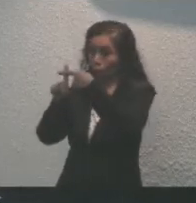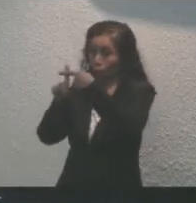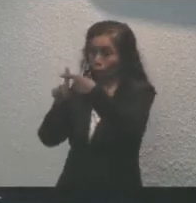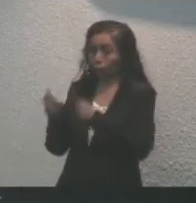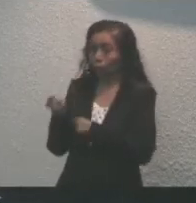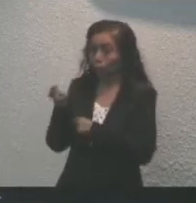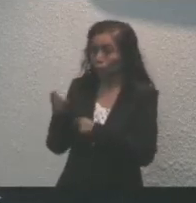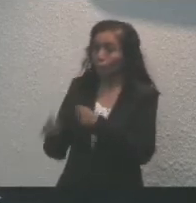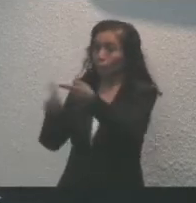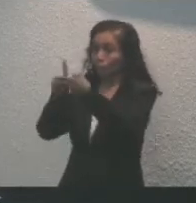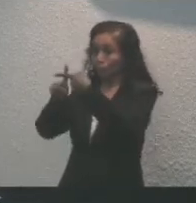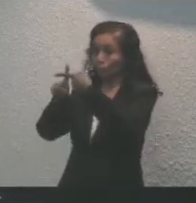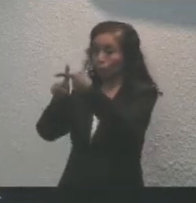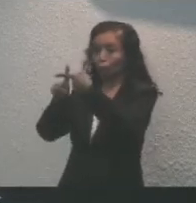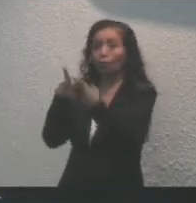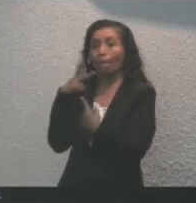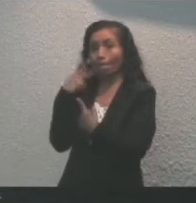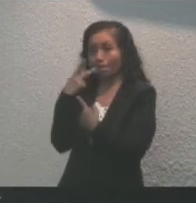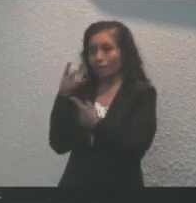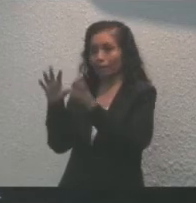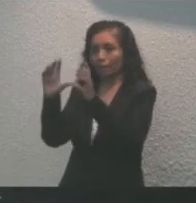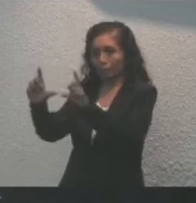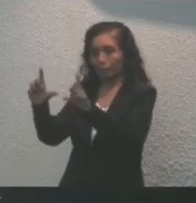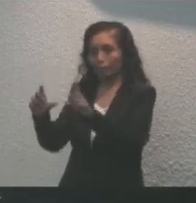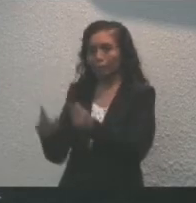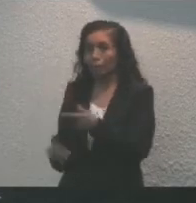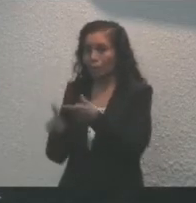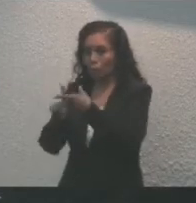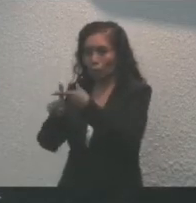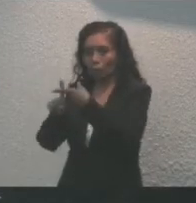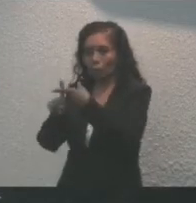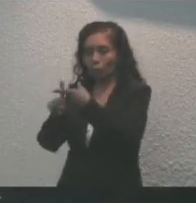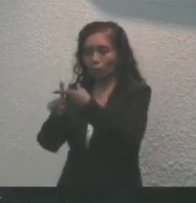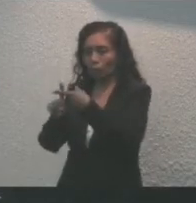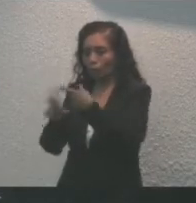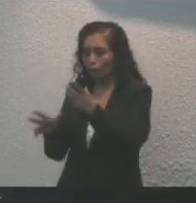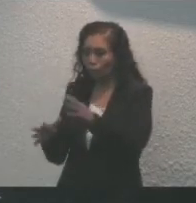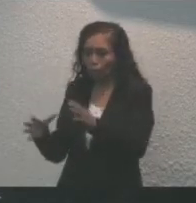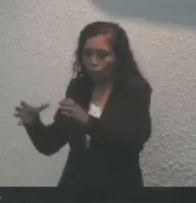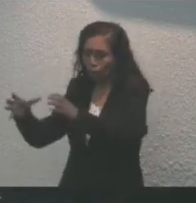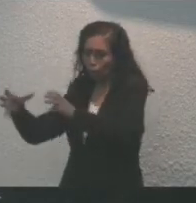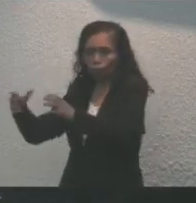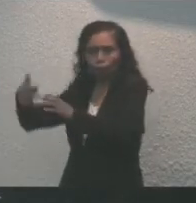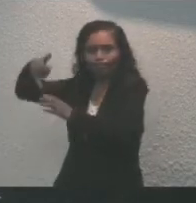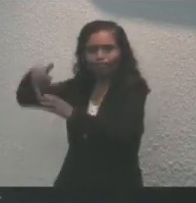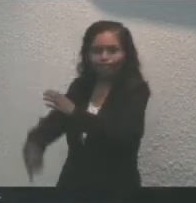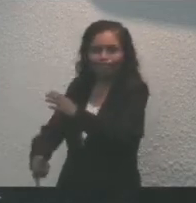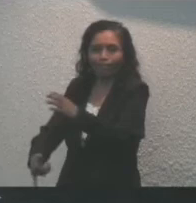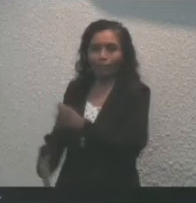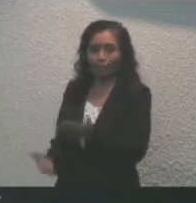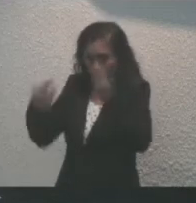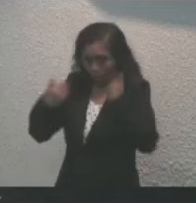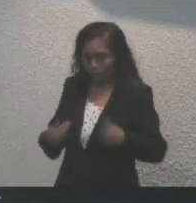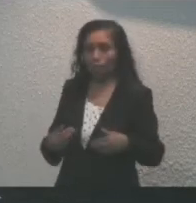La cruz, surgida de un caobo a orillas de un cenote y vestida con un